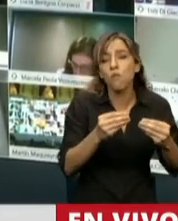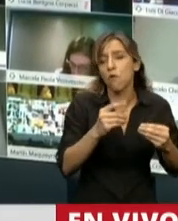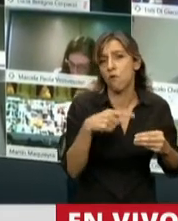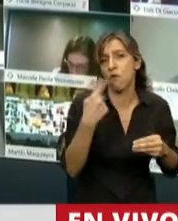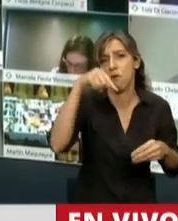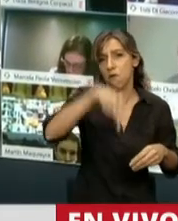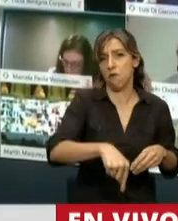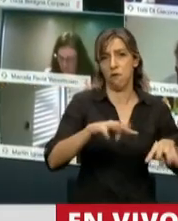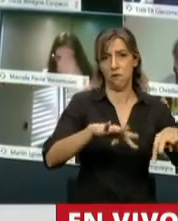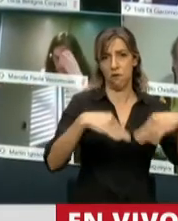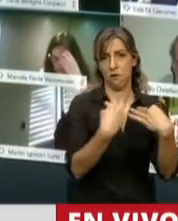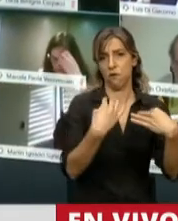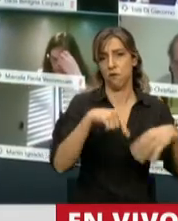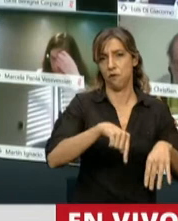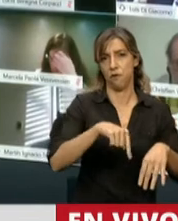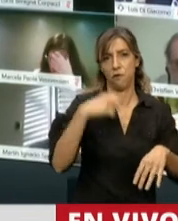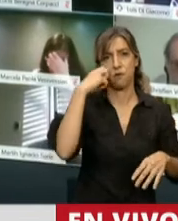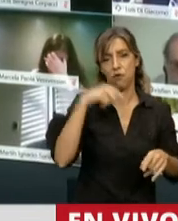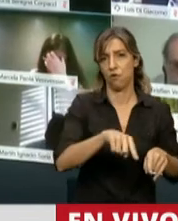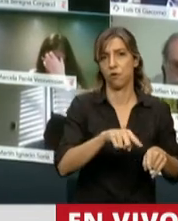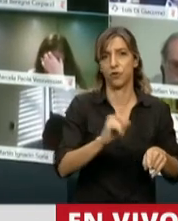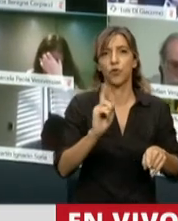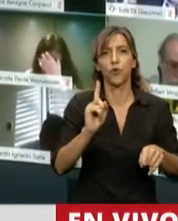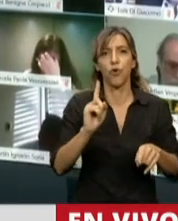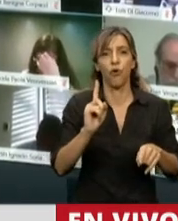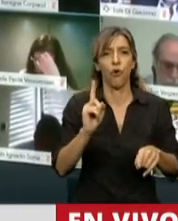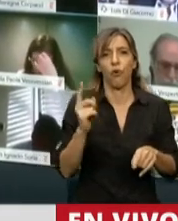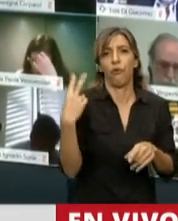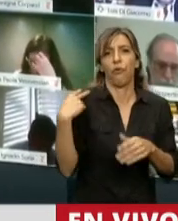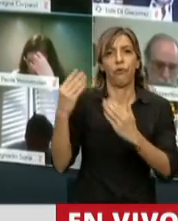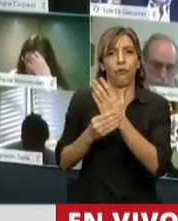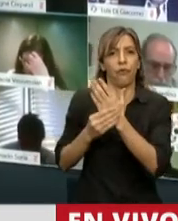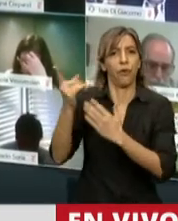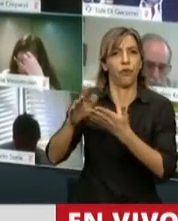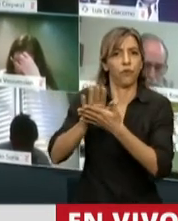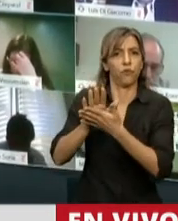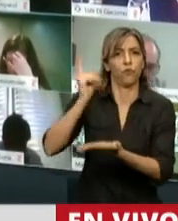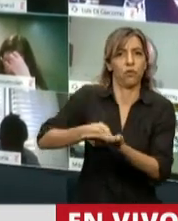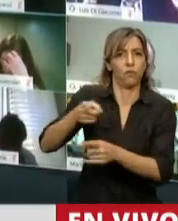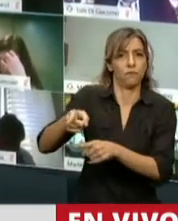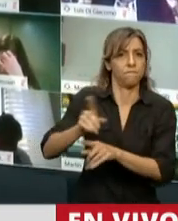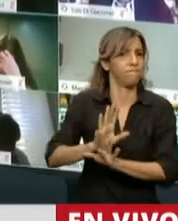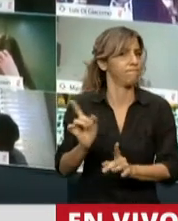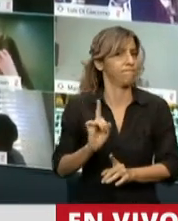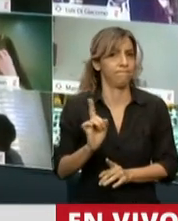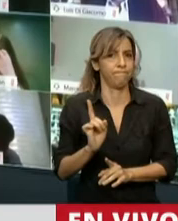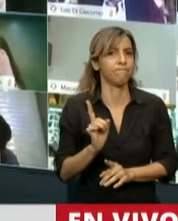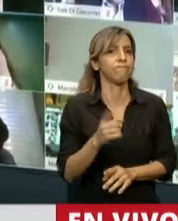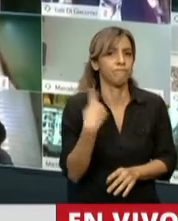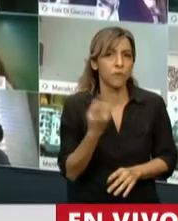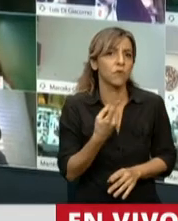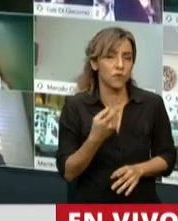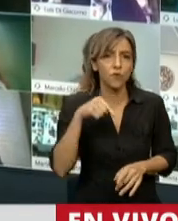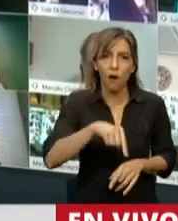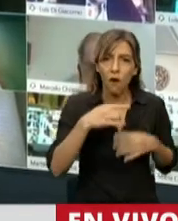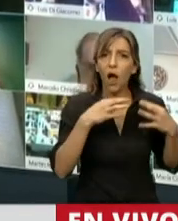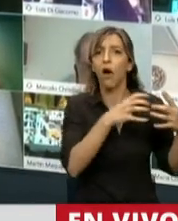de Gabinete. Y lo importante de esto, y es un tema político, es muy abstracto, sí, es verdad, pero se está